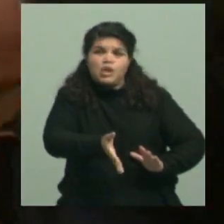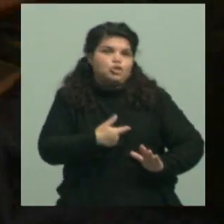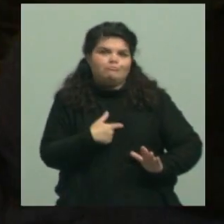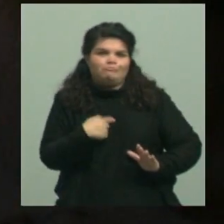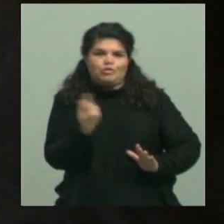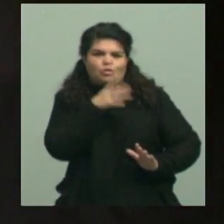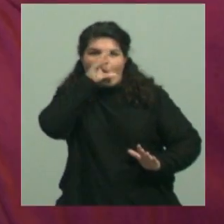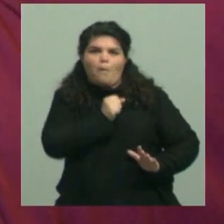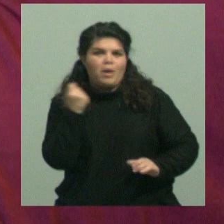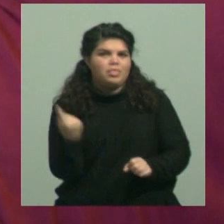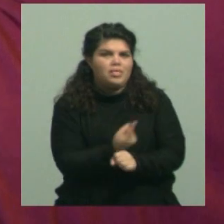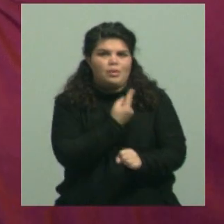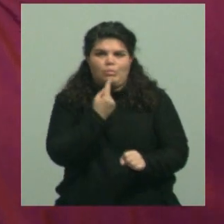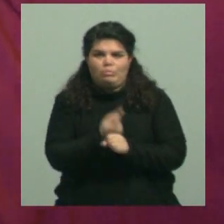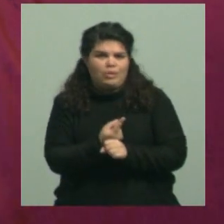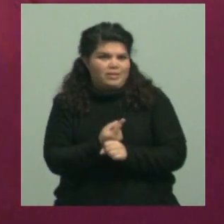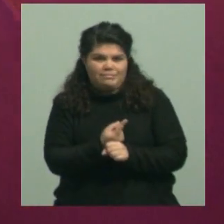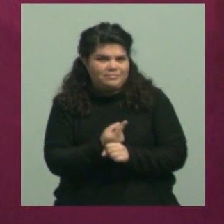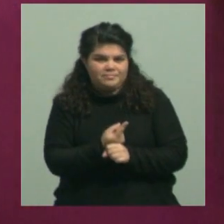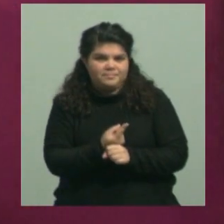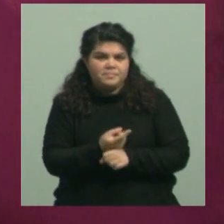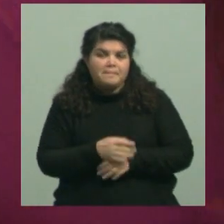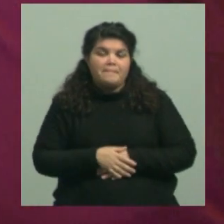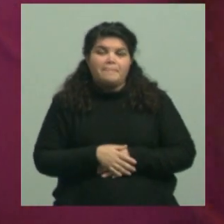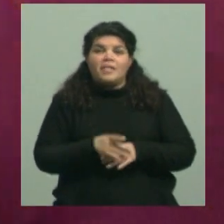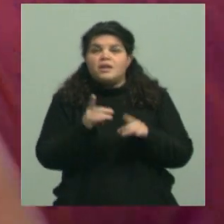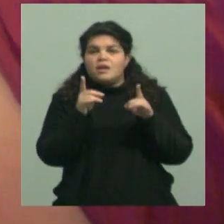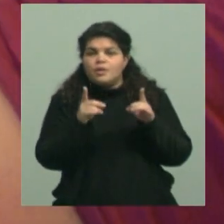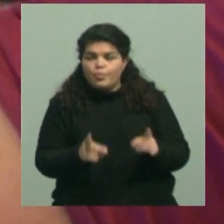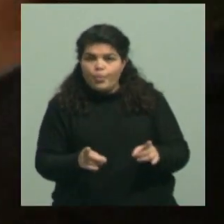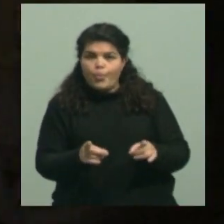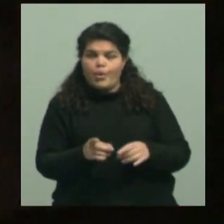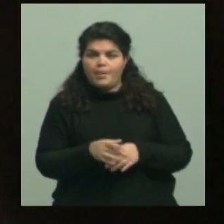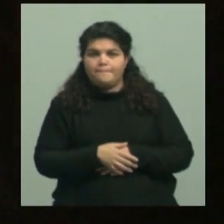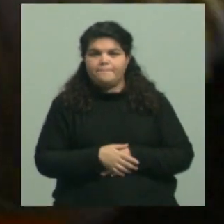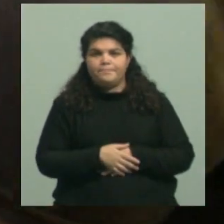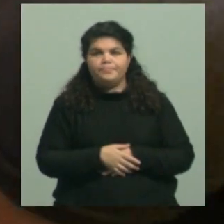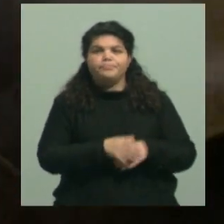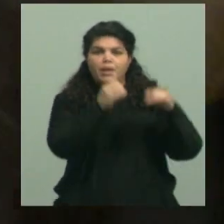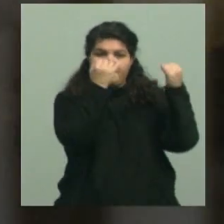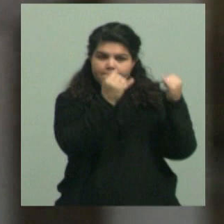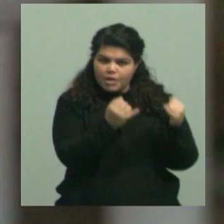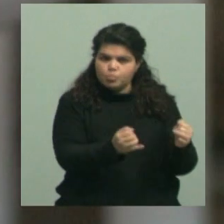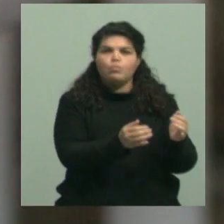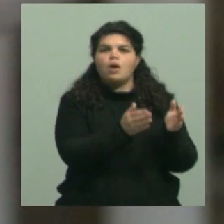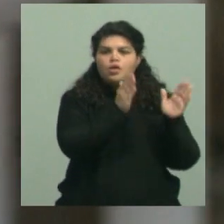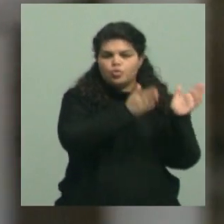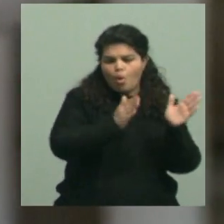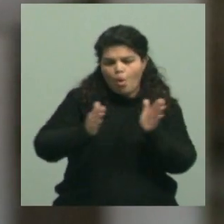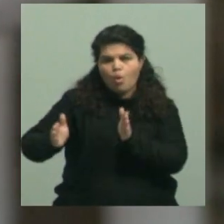esos costos. En principio, si las condiciones que están, digamos,